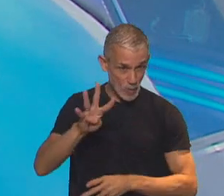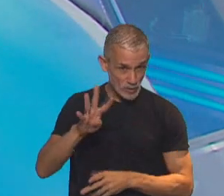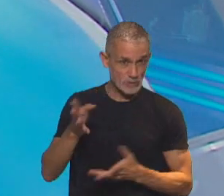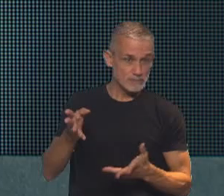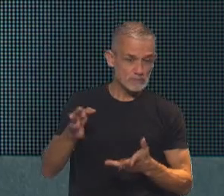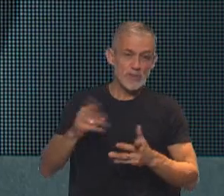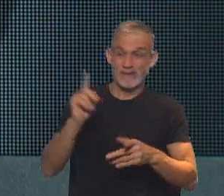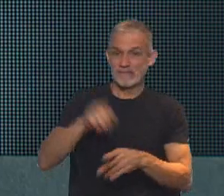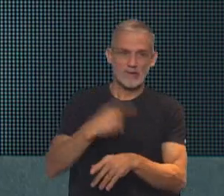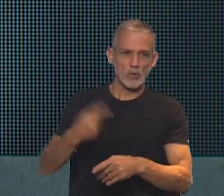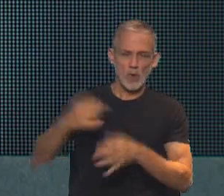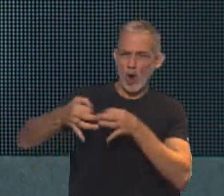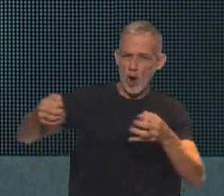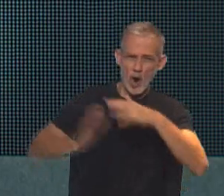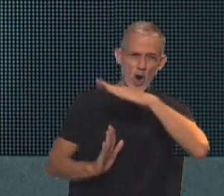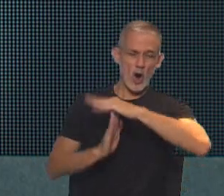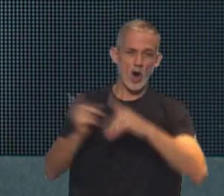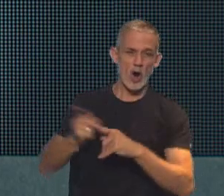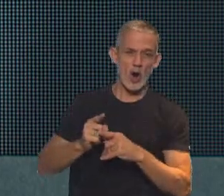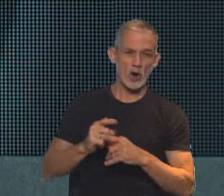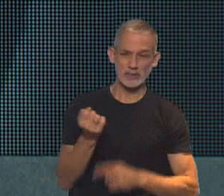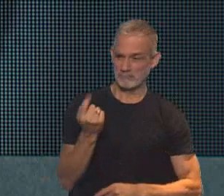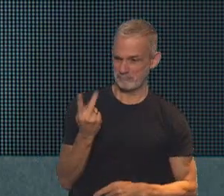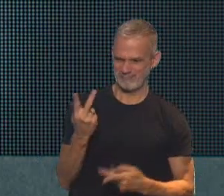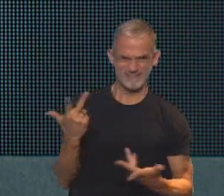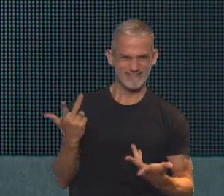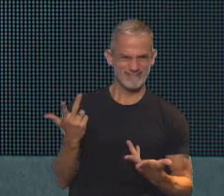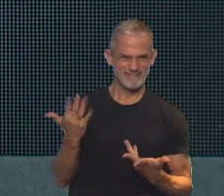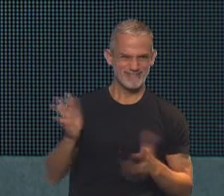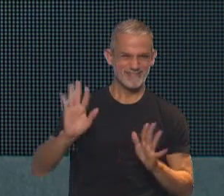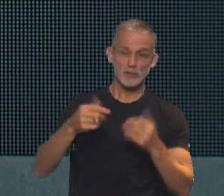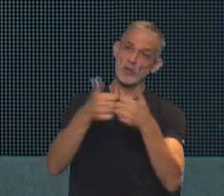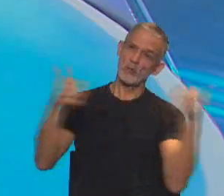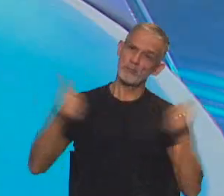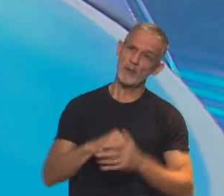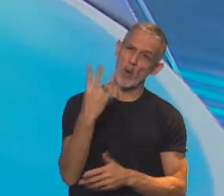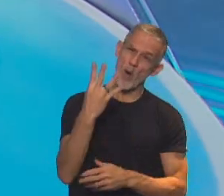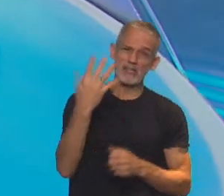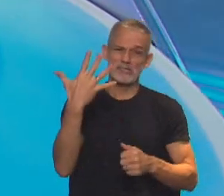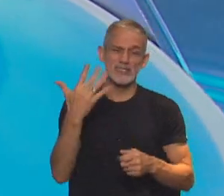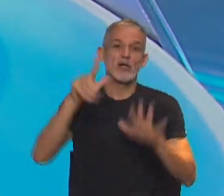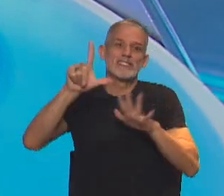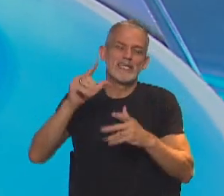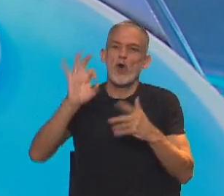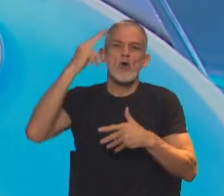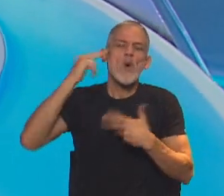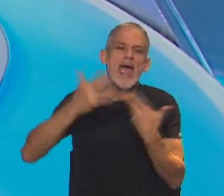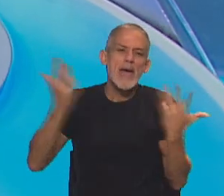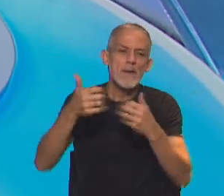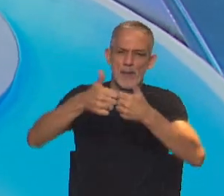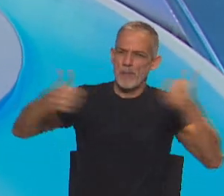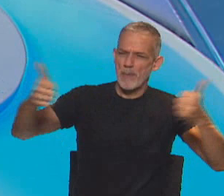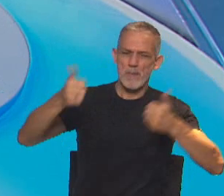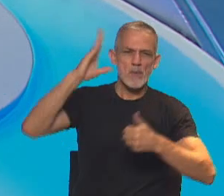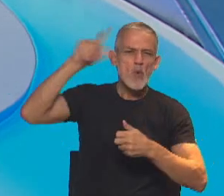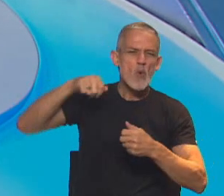básicamente acostumbrados a ver, cuando vemos las imágenes de la Corte Suprema de Justicia de la Nación, el estrado, con 4, 5, 7, 9, llegaron en